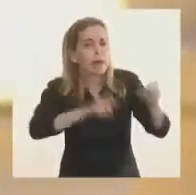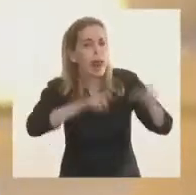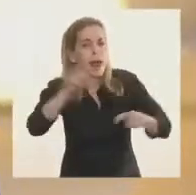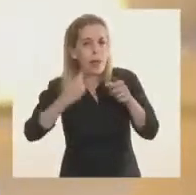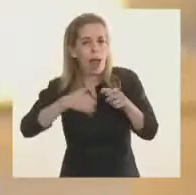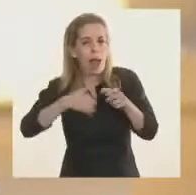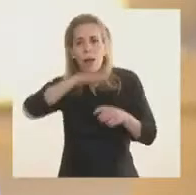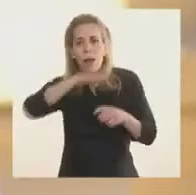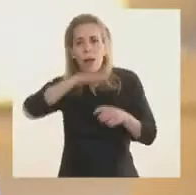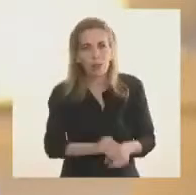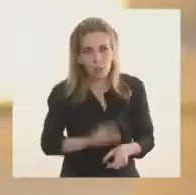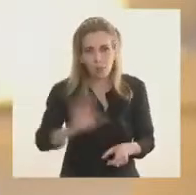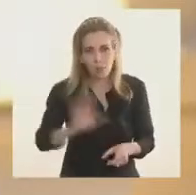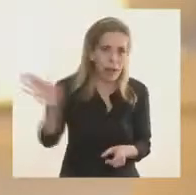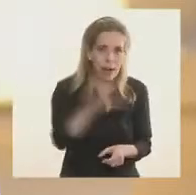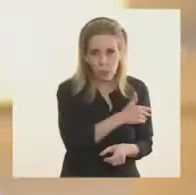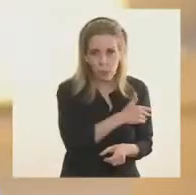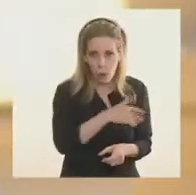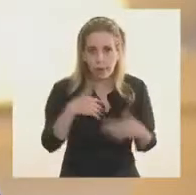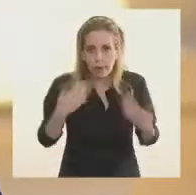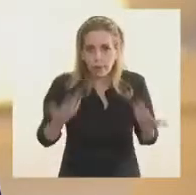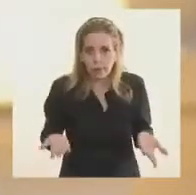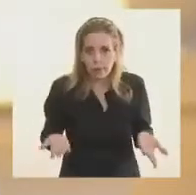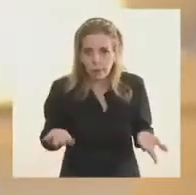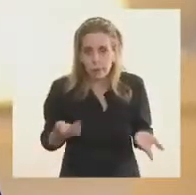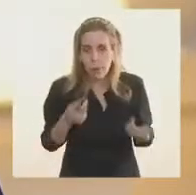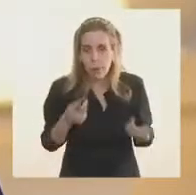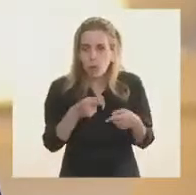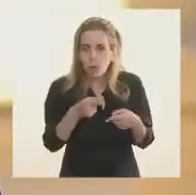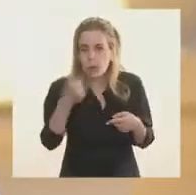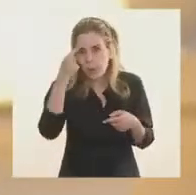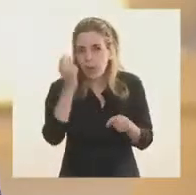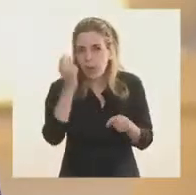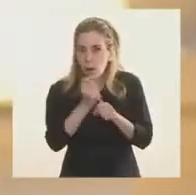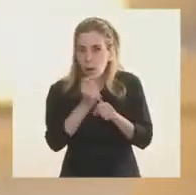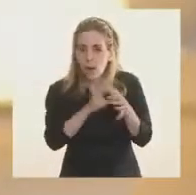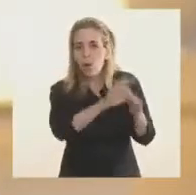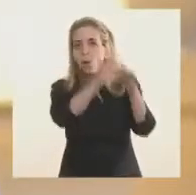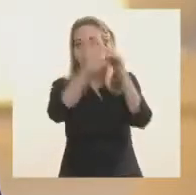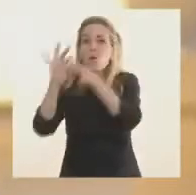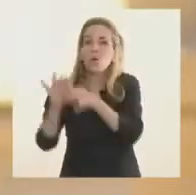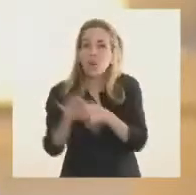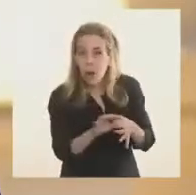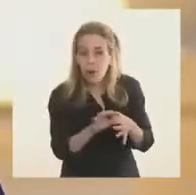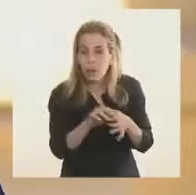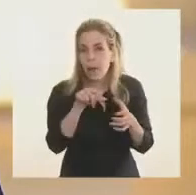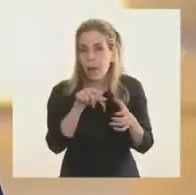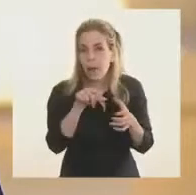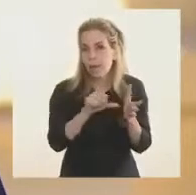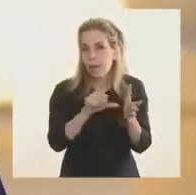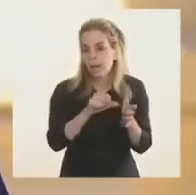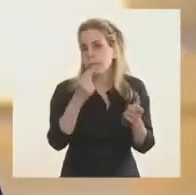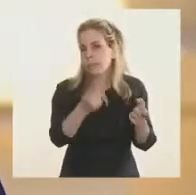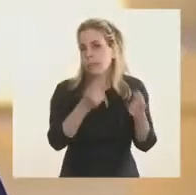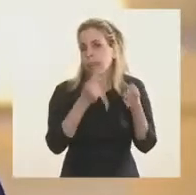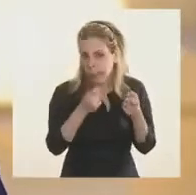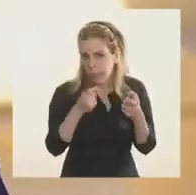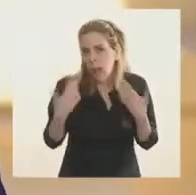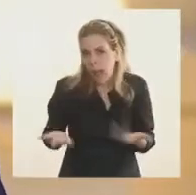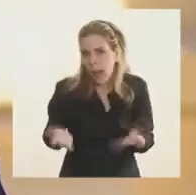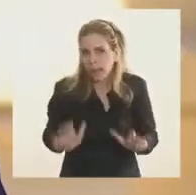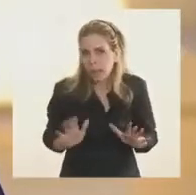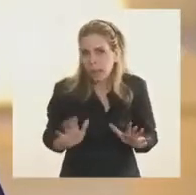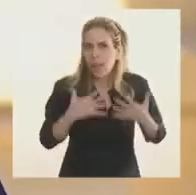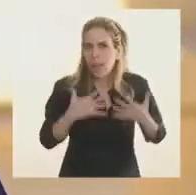y eso claramente hace que un factor de unidad que siempre está necesario para un país, tenga en la salud un lugar